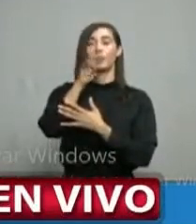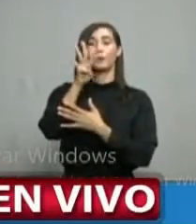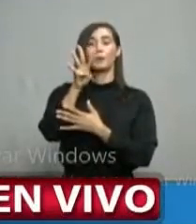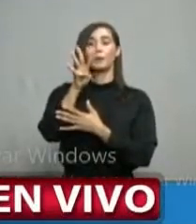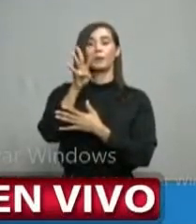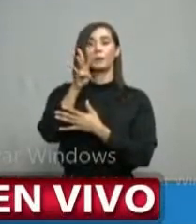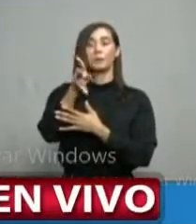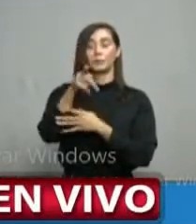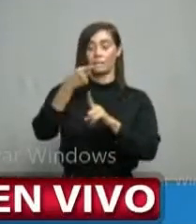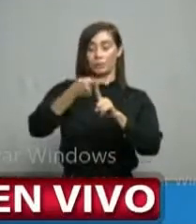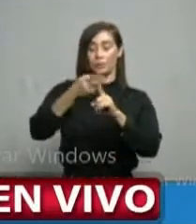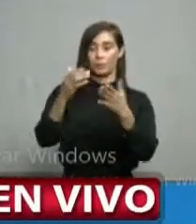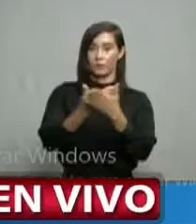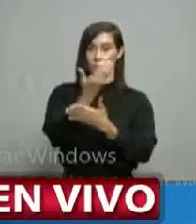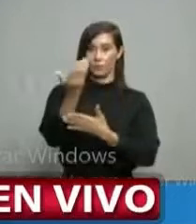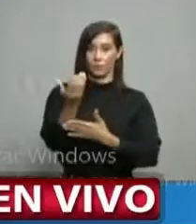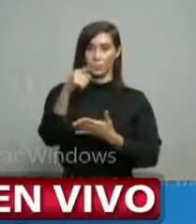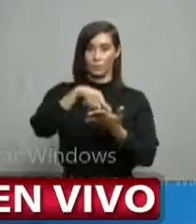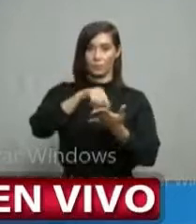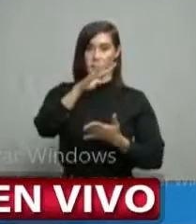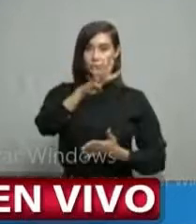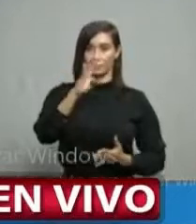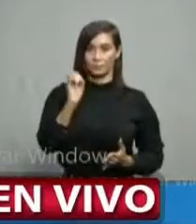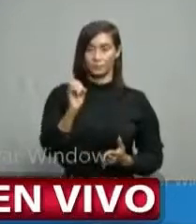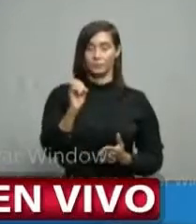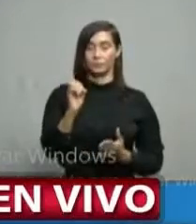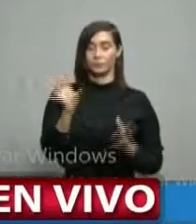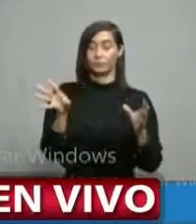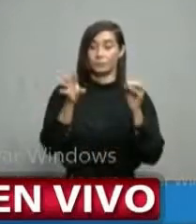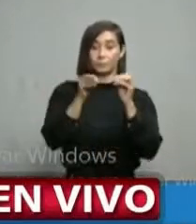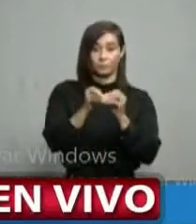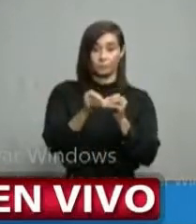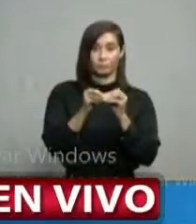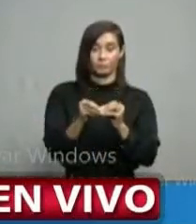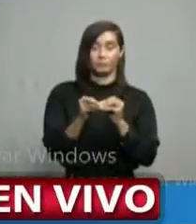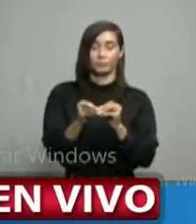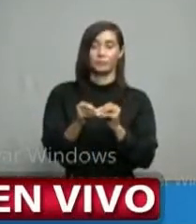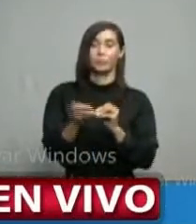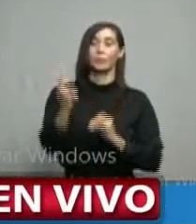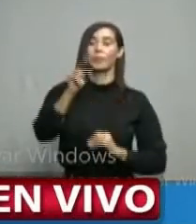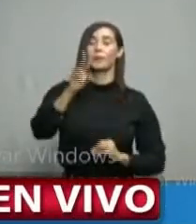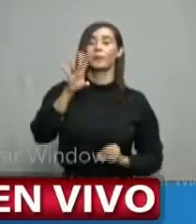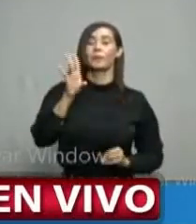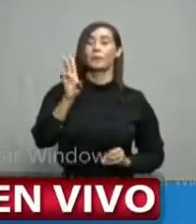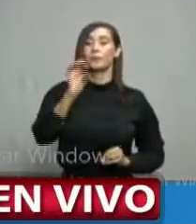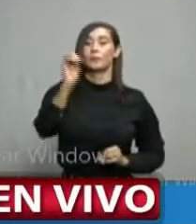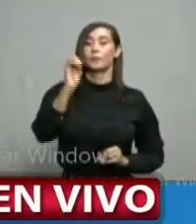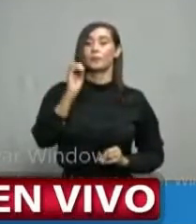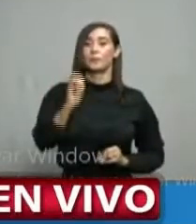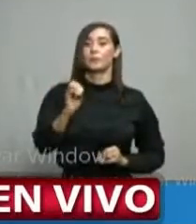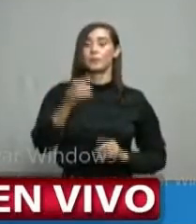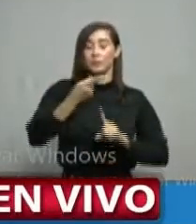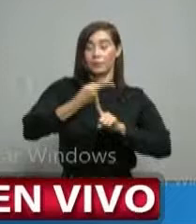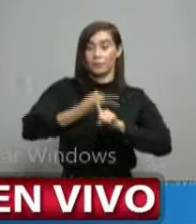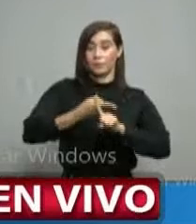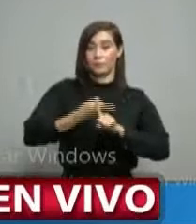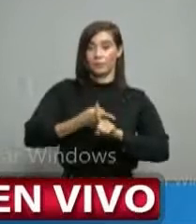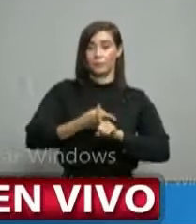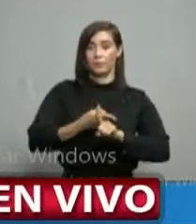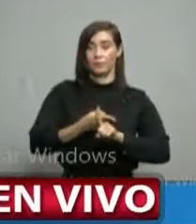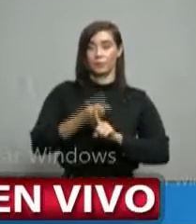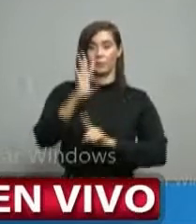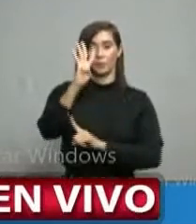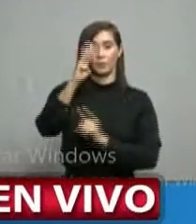24 casos nuevos, 1.040 casos acumulados, 27% de positividad,